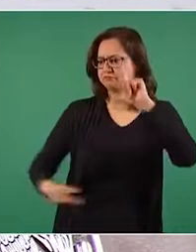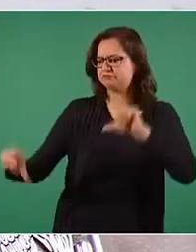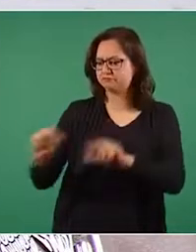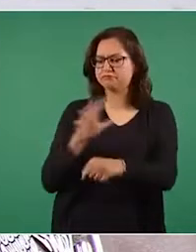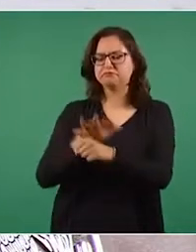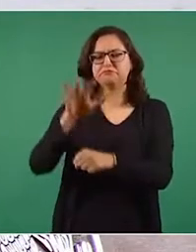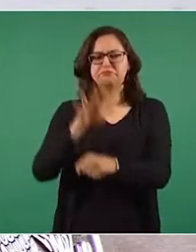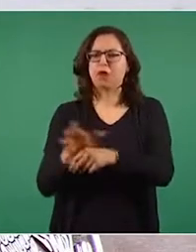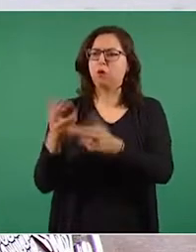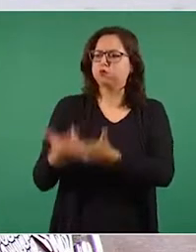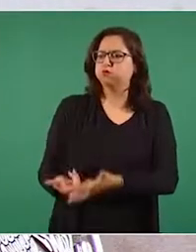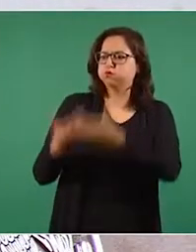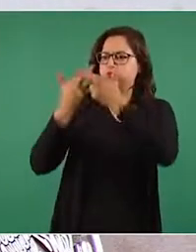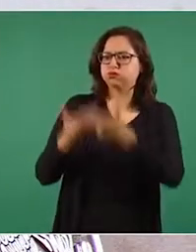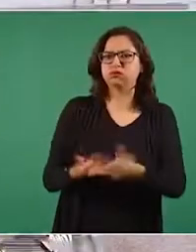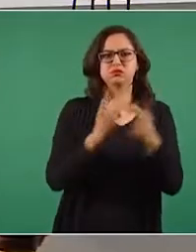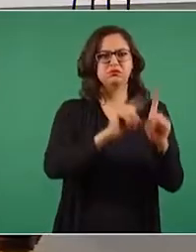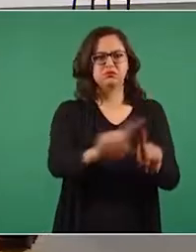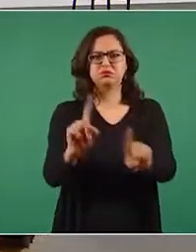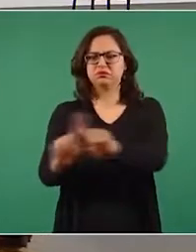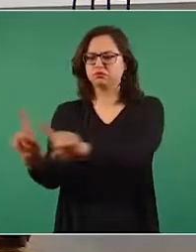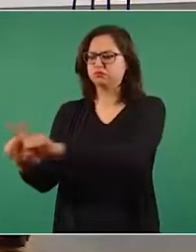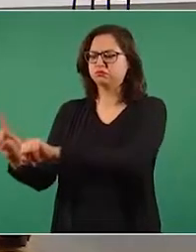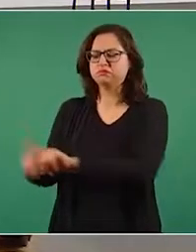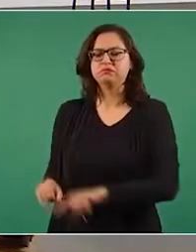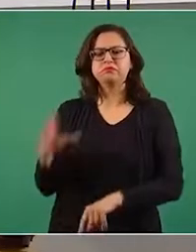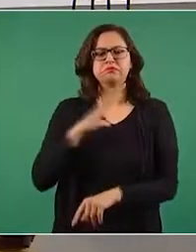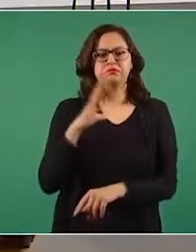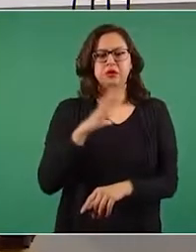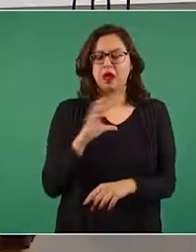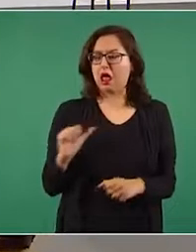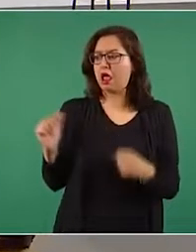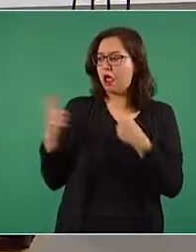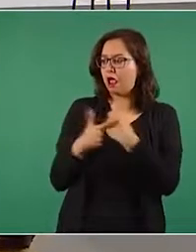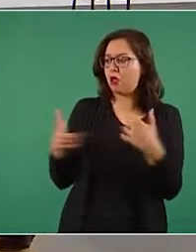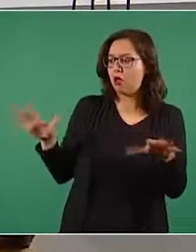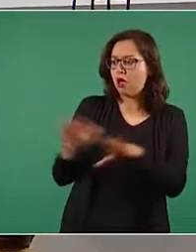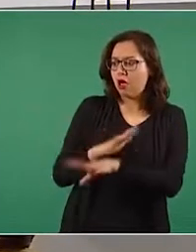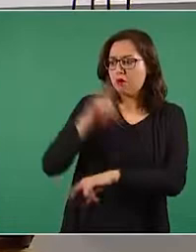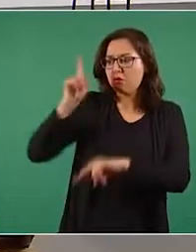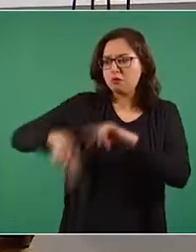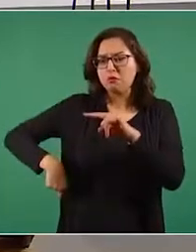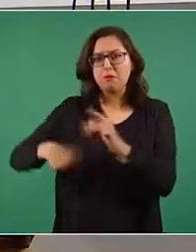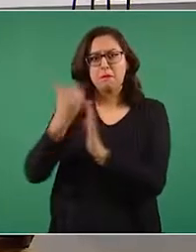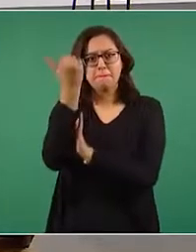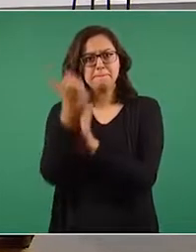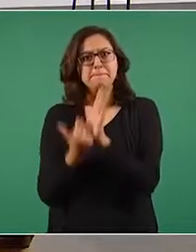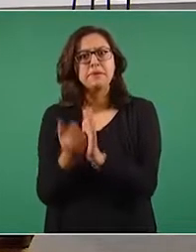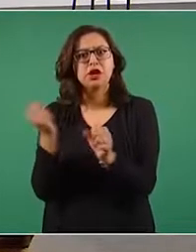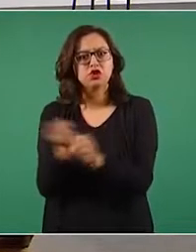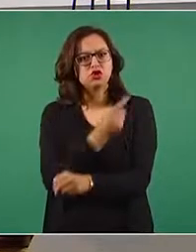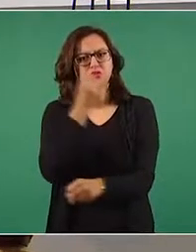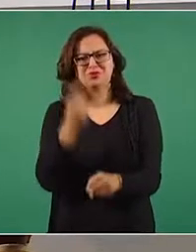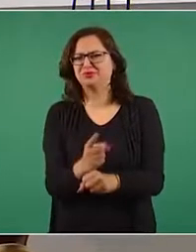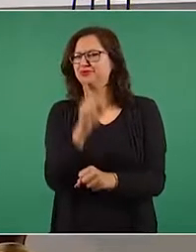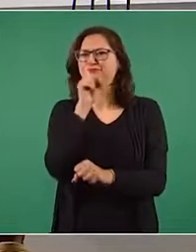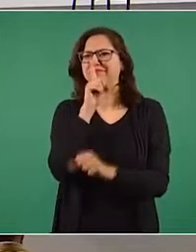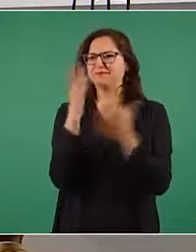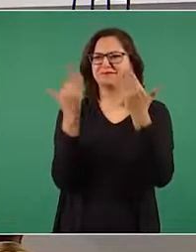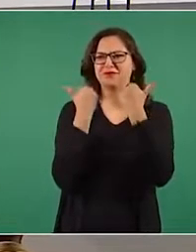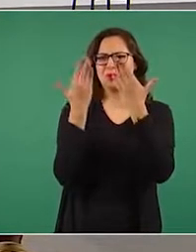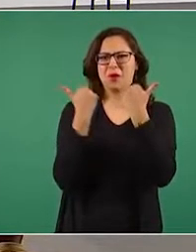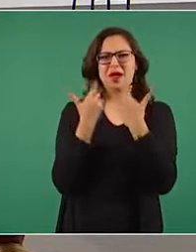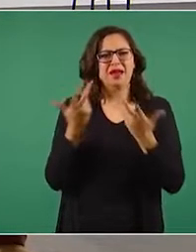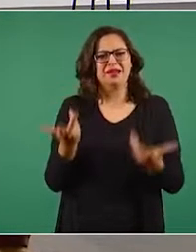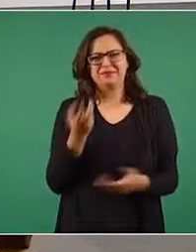amplias y diversas. No ha habido ningún cambio que haga suponer que hay menos opciones ni factores que obliguen